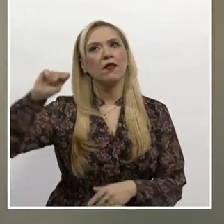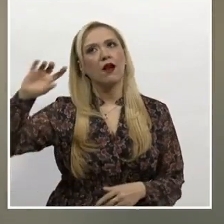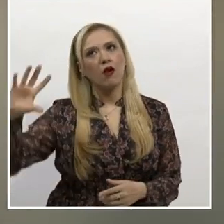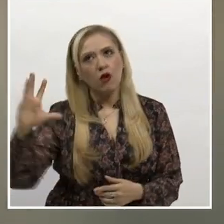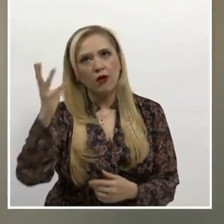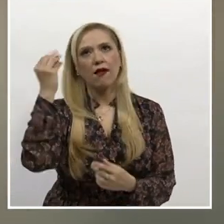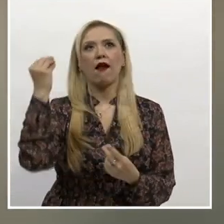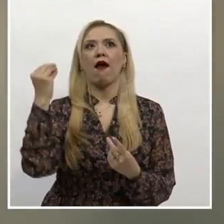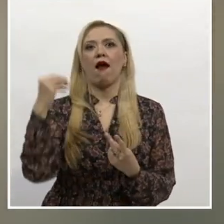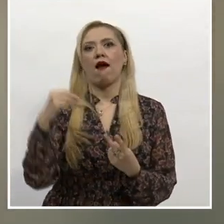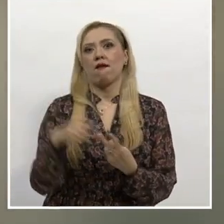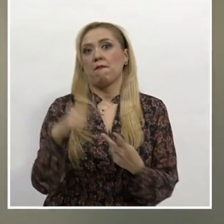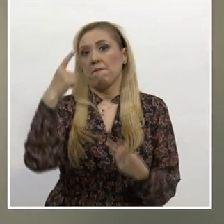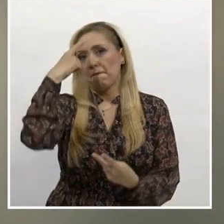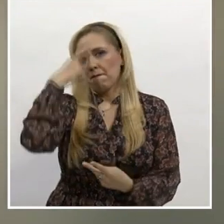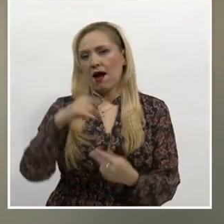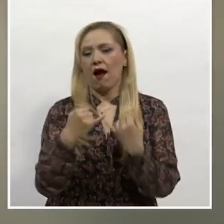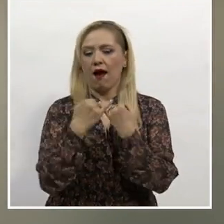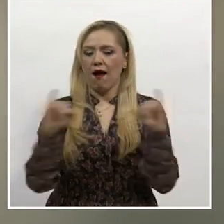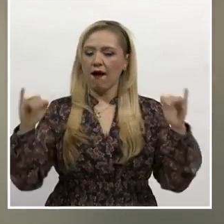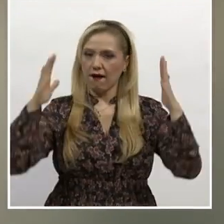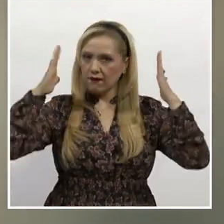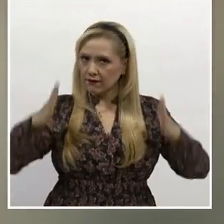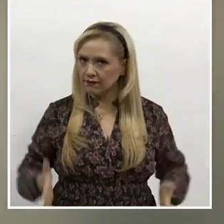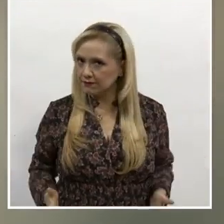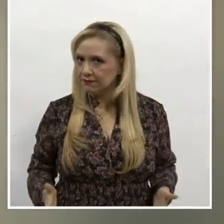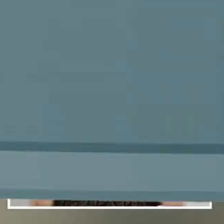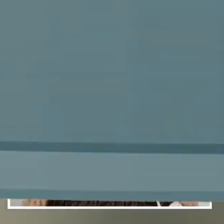a partir del principio de la autonomía progresiva.